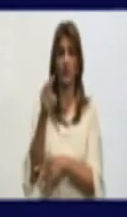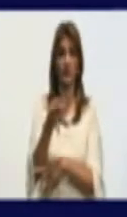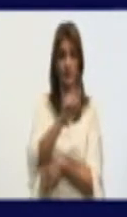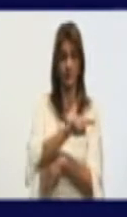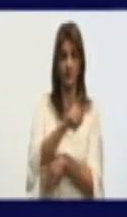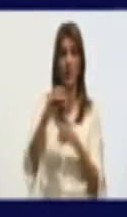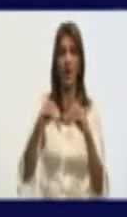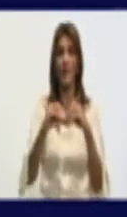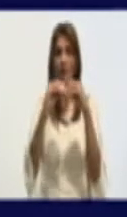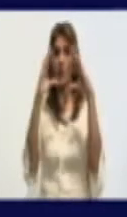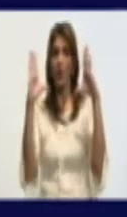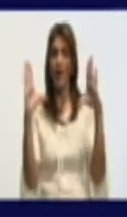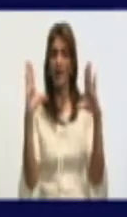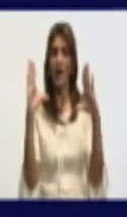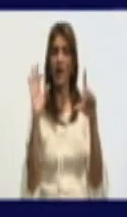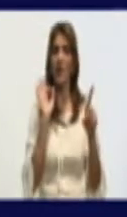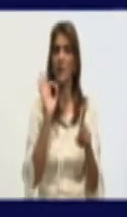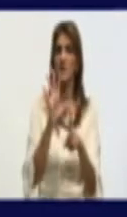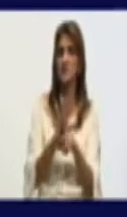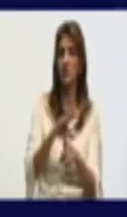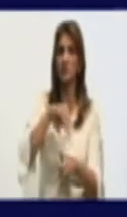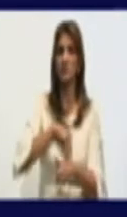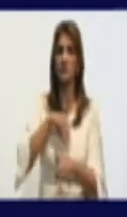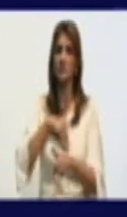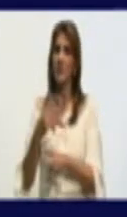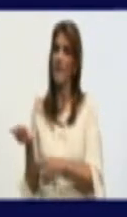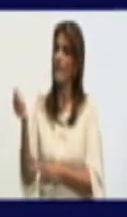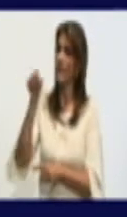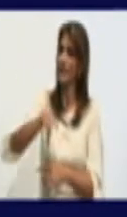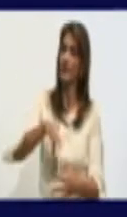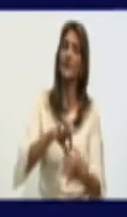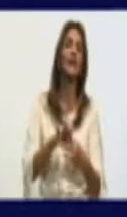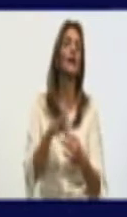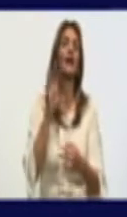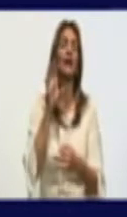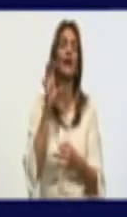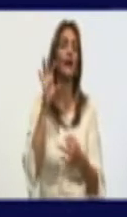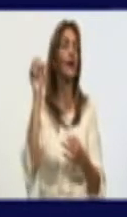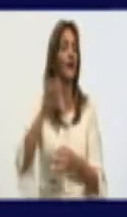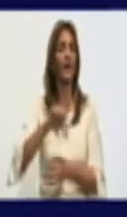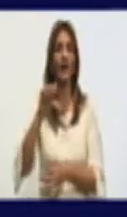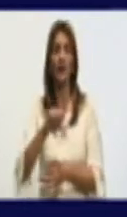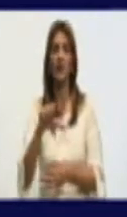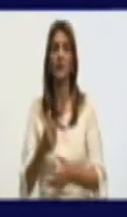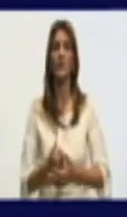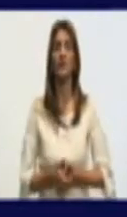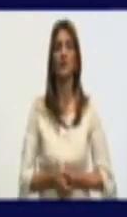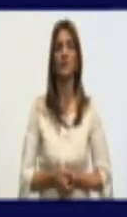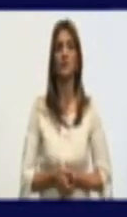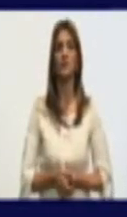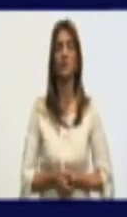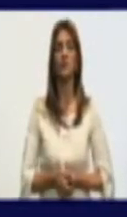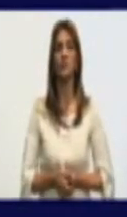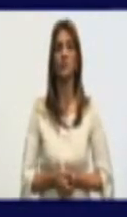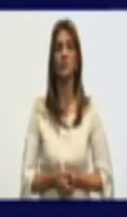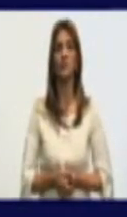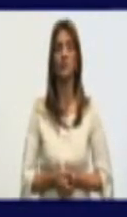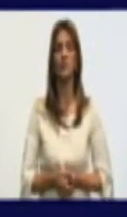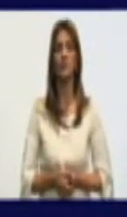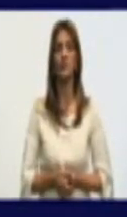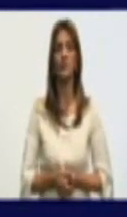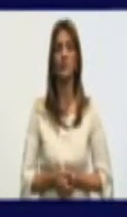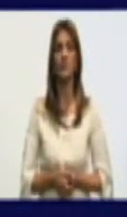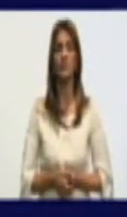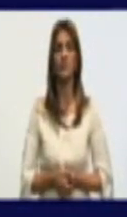comienza con un cuadro de falta de aire súbita y una cianosis generalizada. Lo que se interpreta